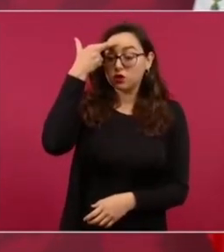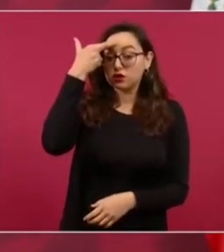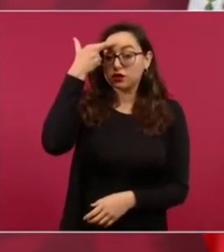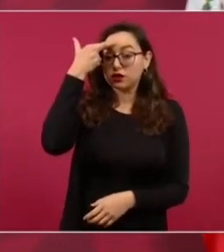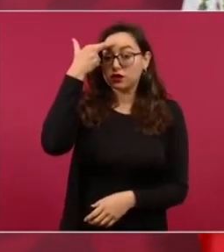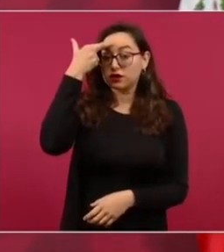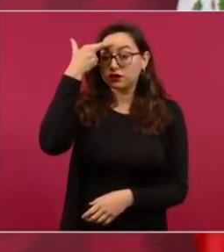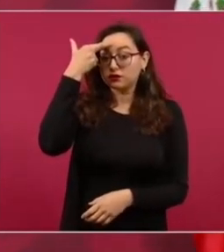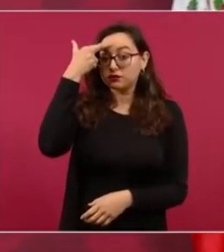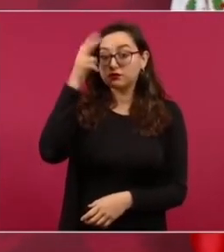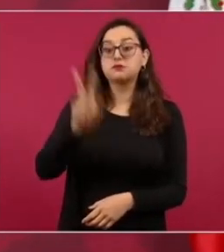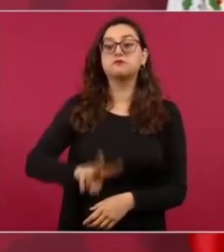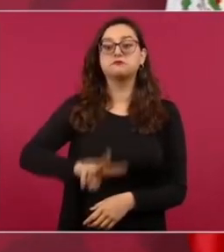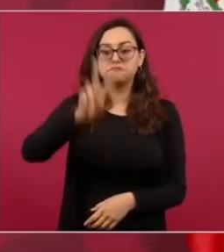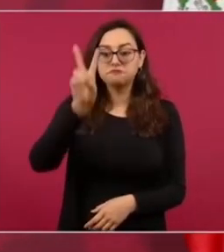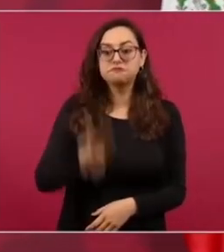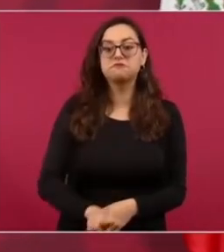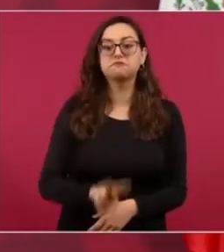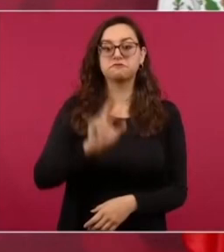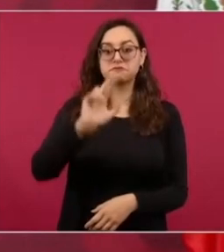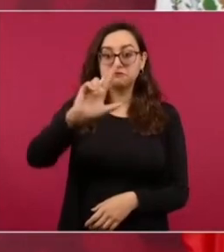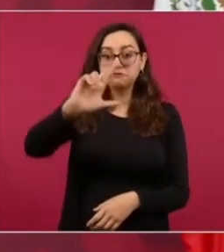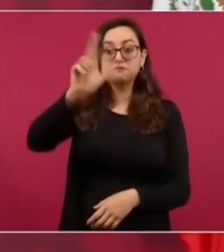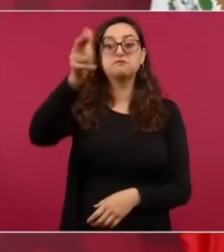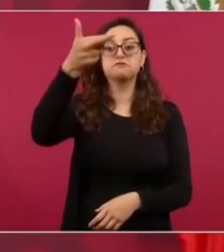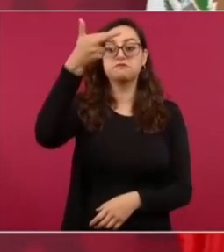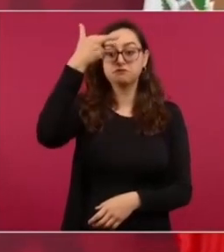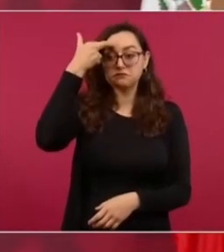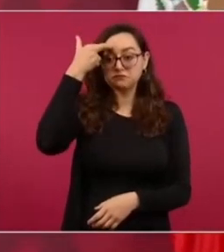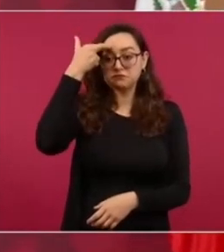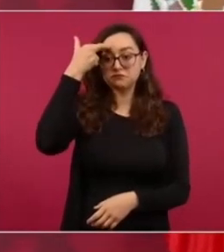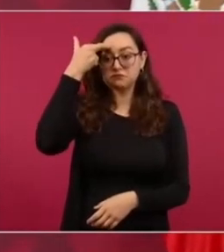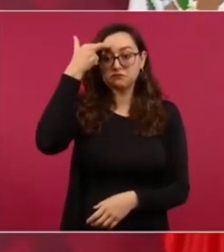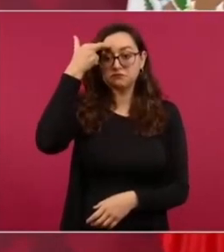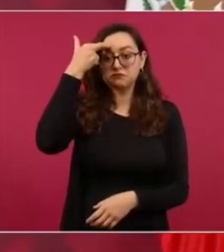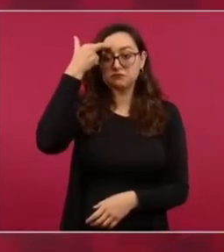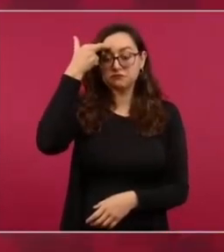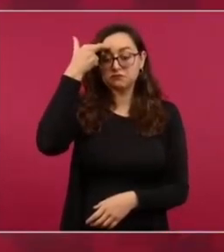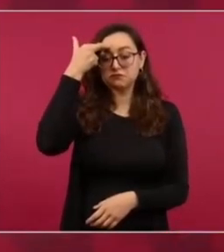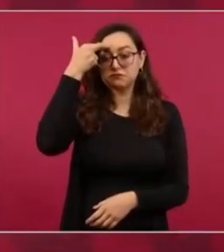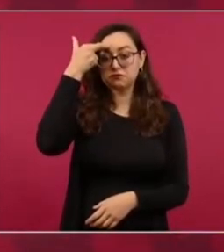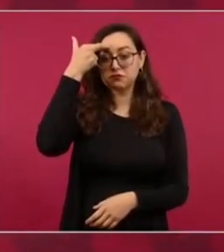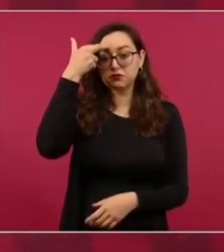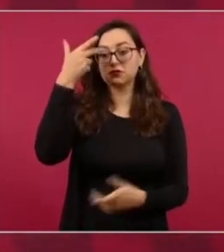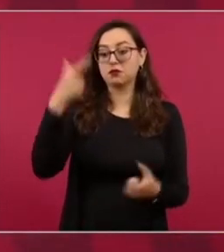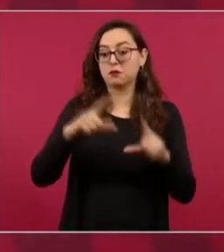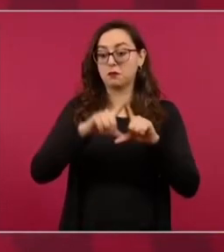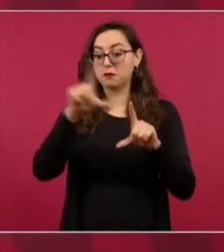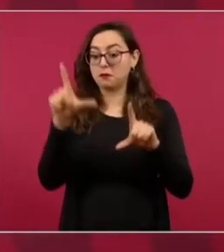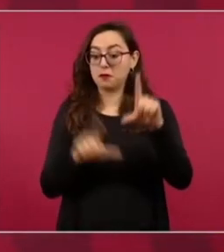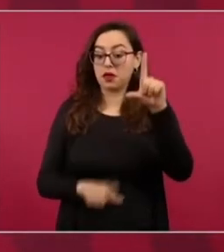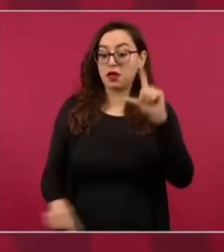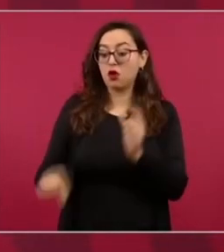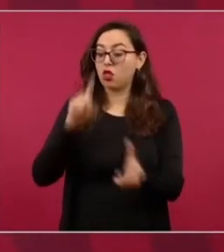bien y que se oiga lejos el principal problema de México